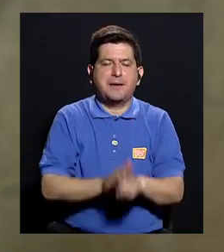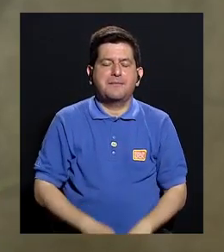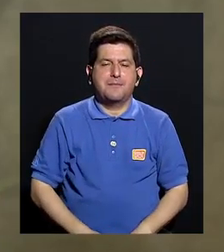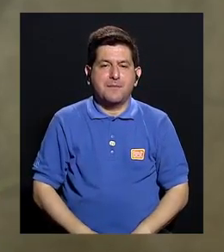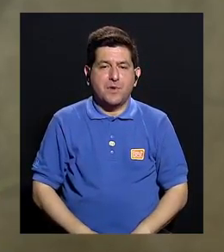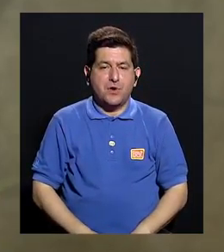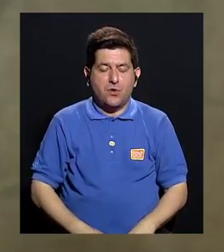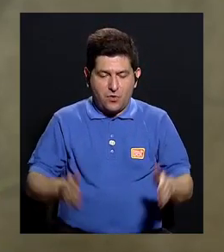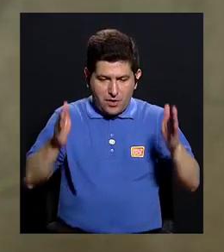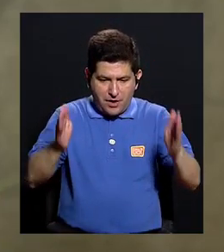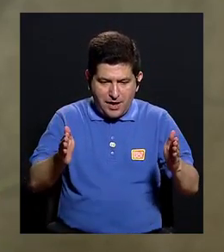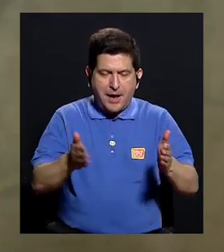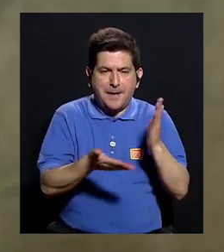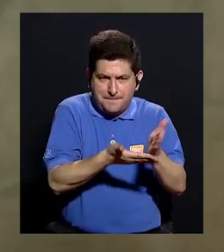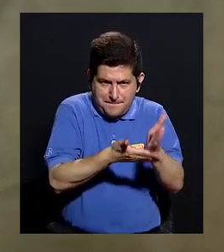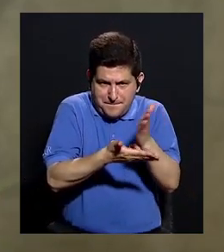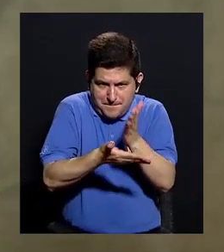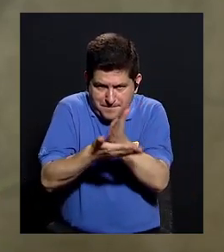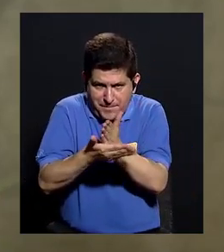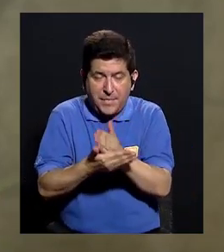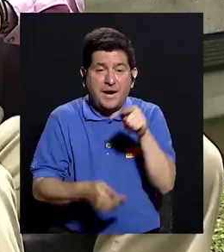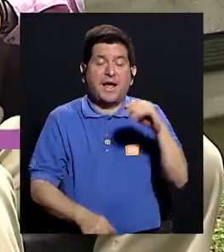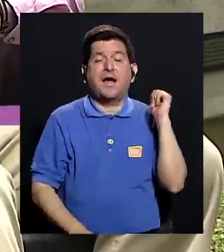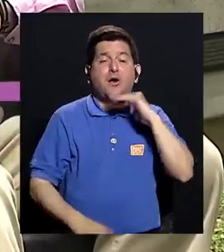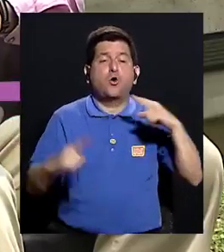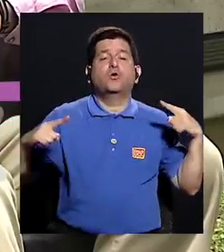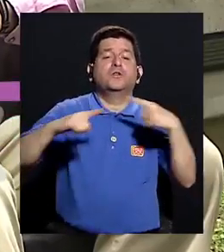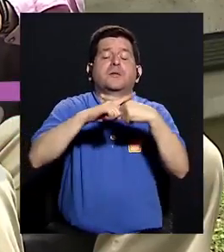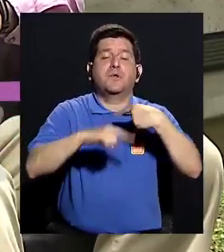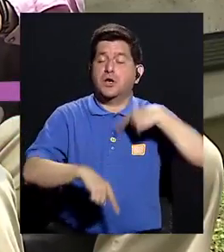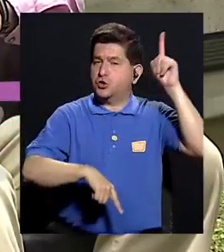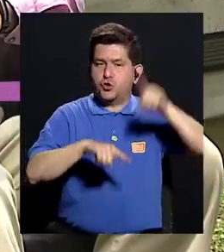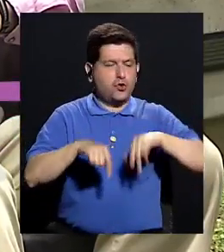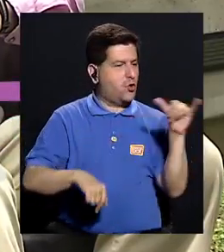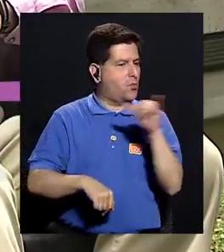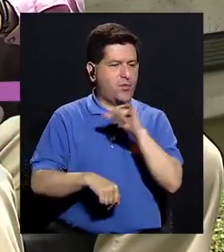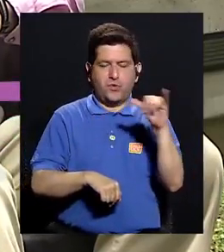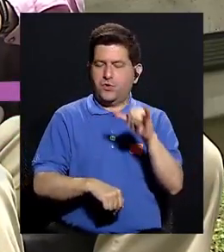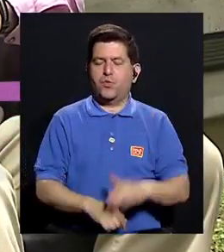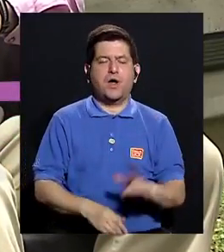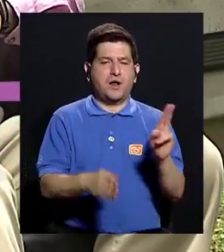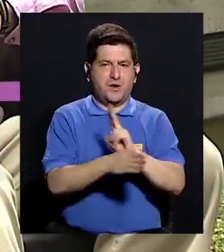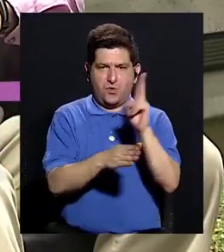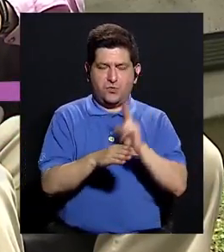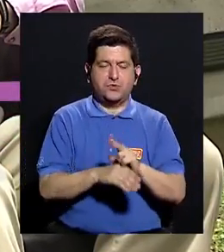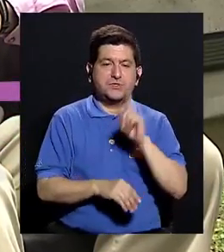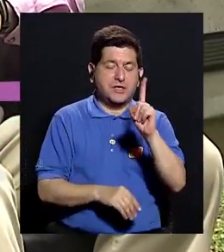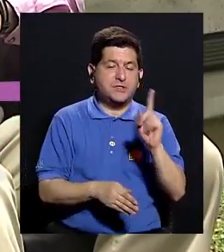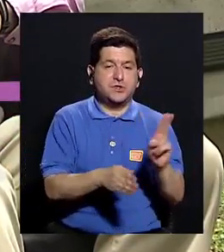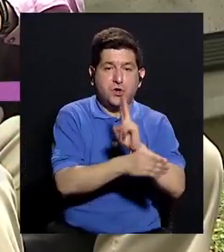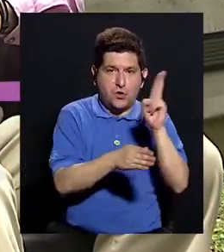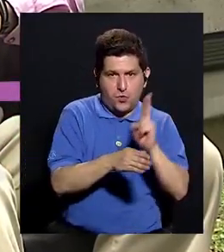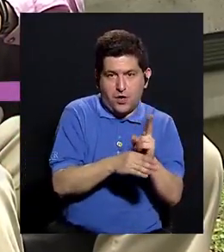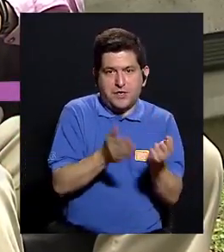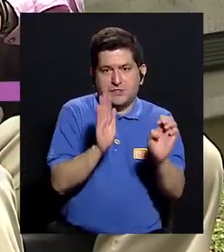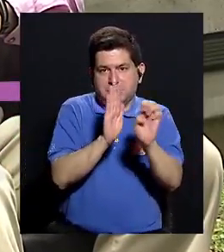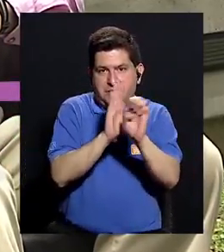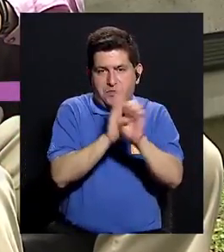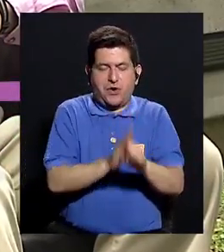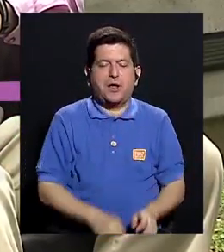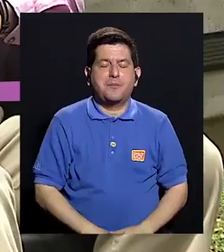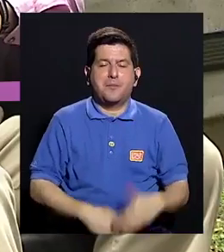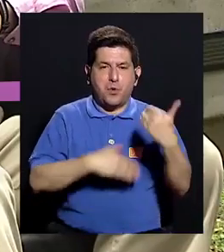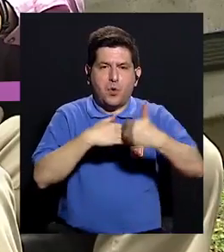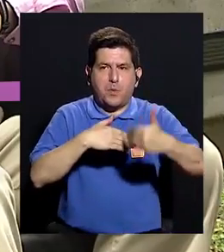con respecto a contaminaciones cruzadas, yo no puedo utilizar la misma tabla de picar que utilicé, por ejemplo, para